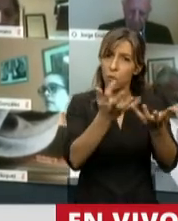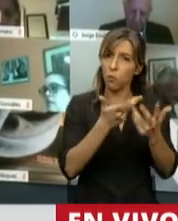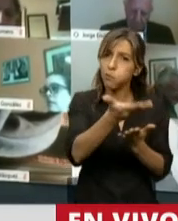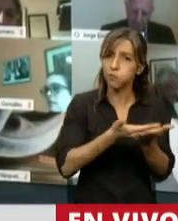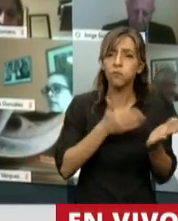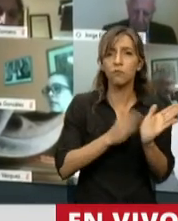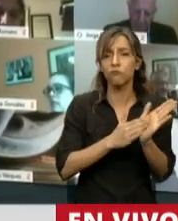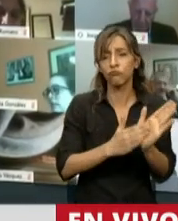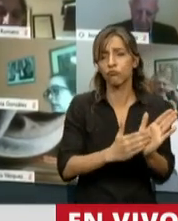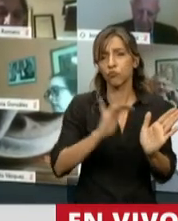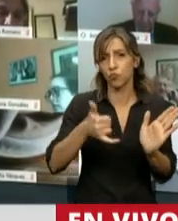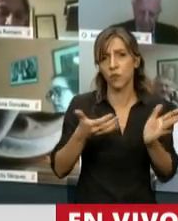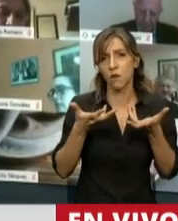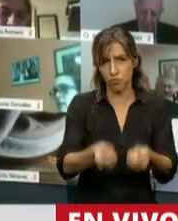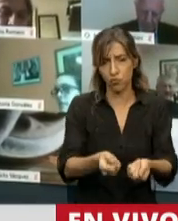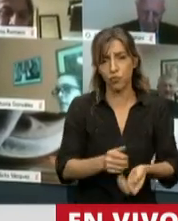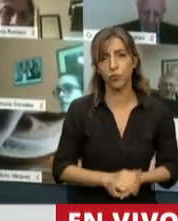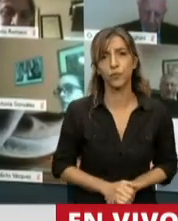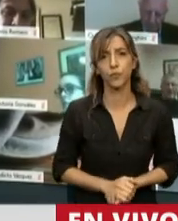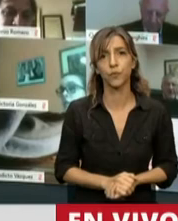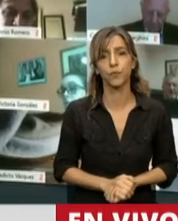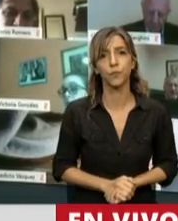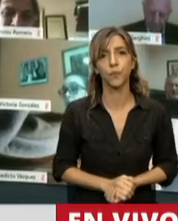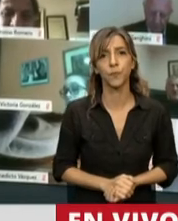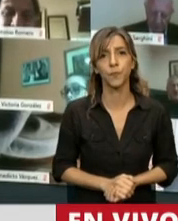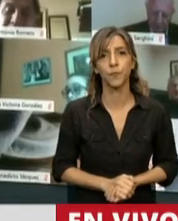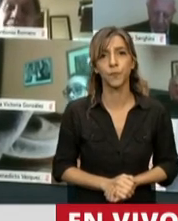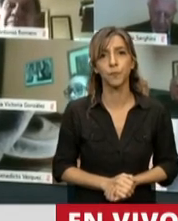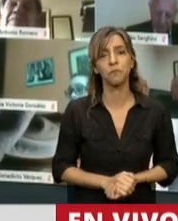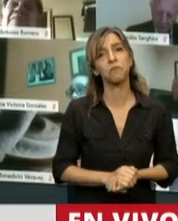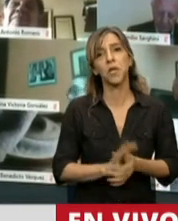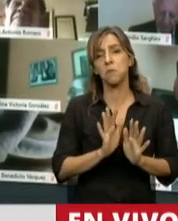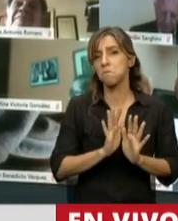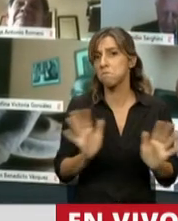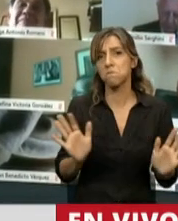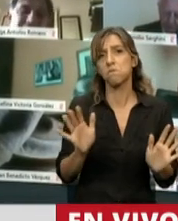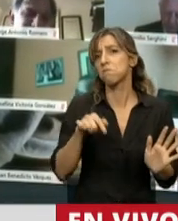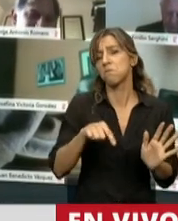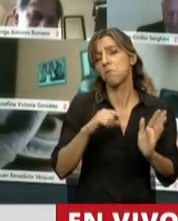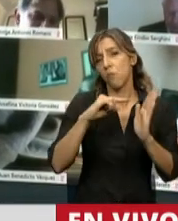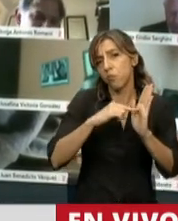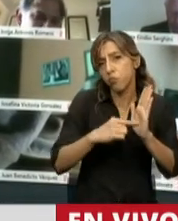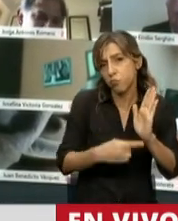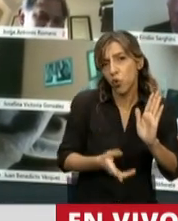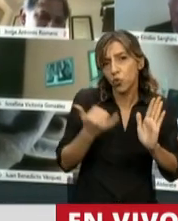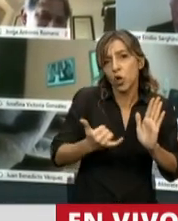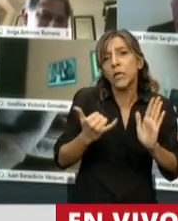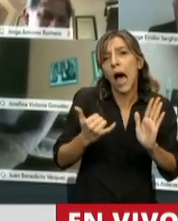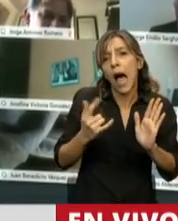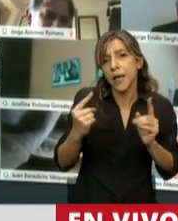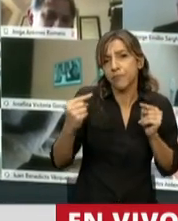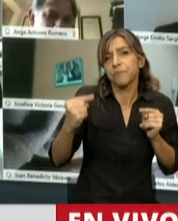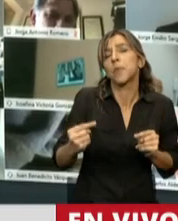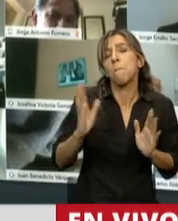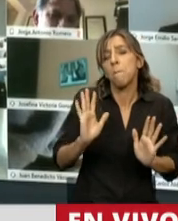proyecto de ley y no vamos a cejar en estos puntos que nosotros estamos marcando.